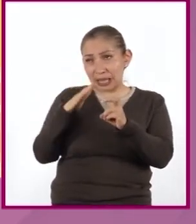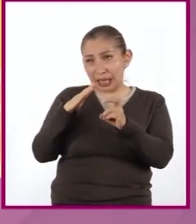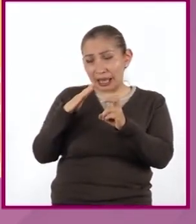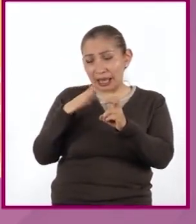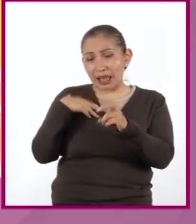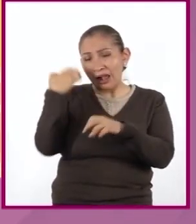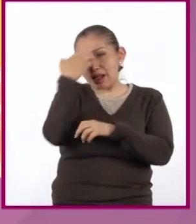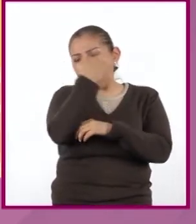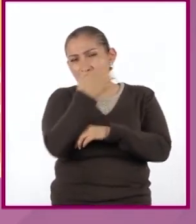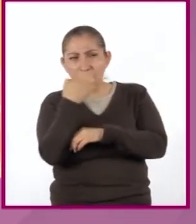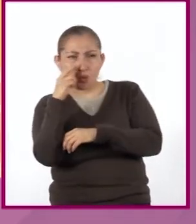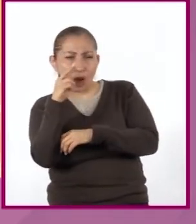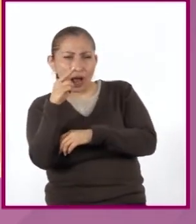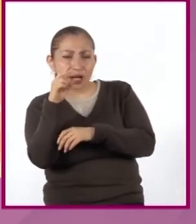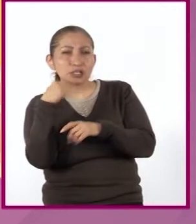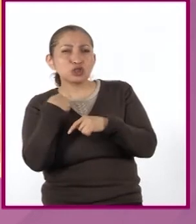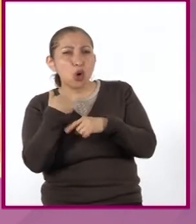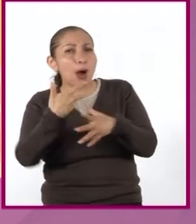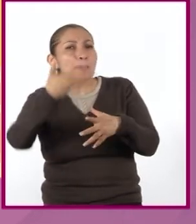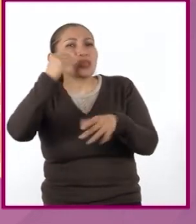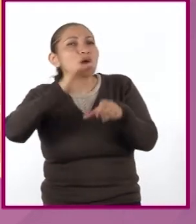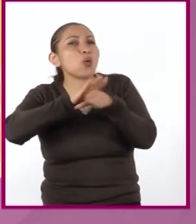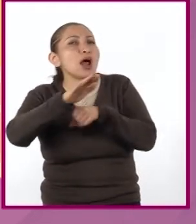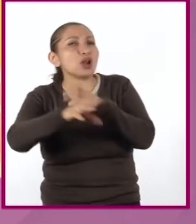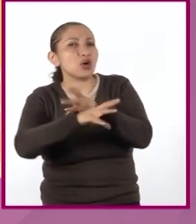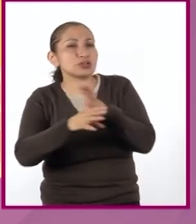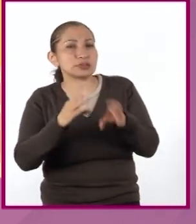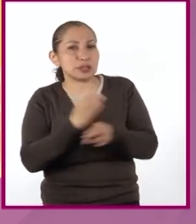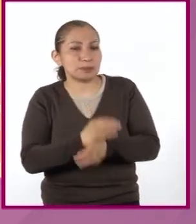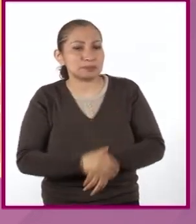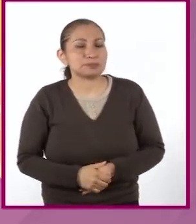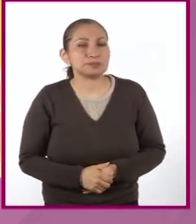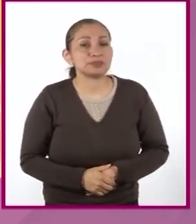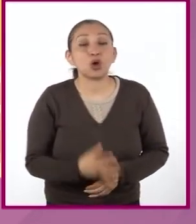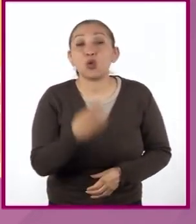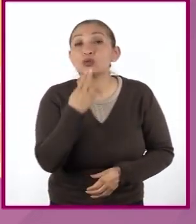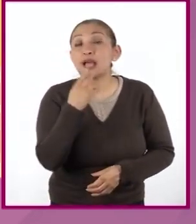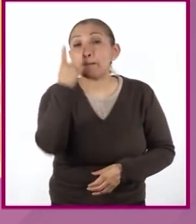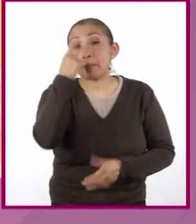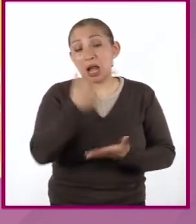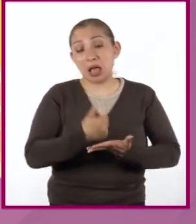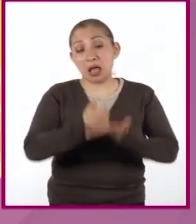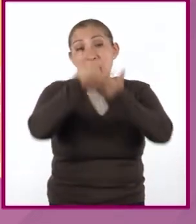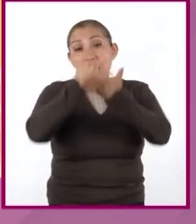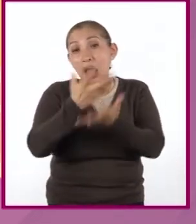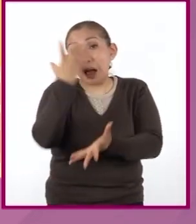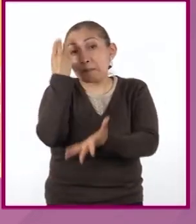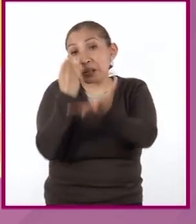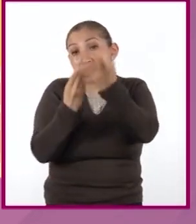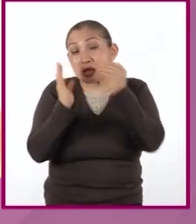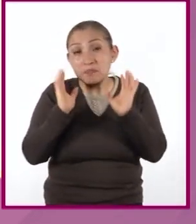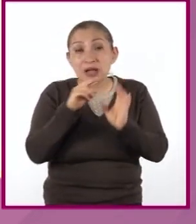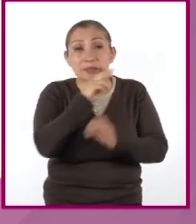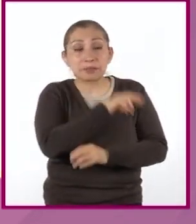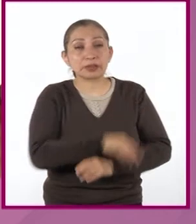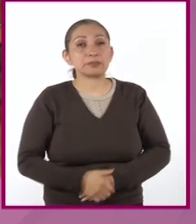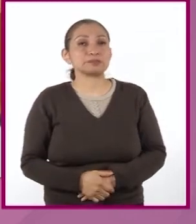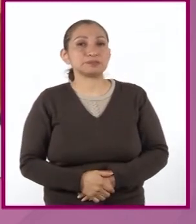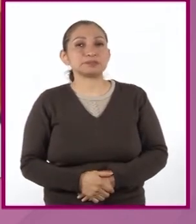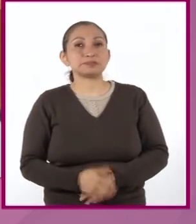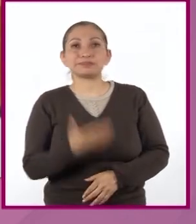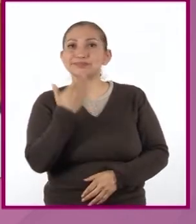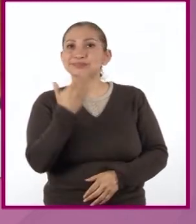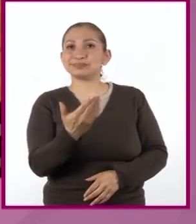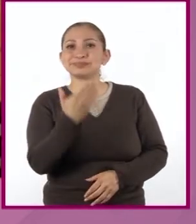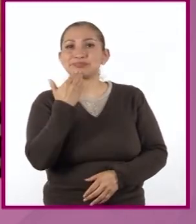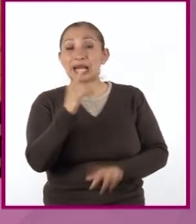evaluar nuestros aprendizajes adquiridos, utilizarlo como estrategia de aprendizaje. Muy bien.